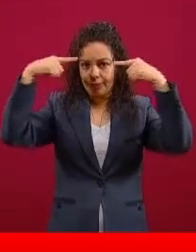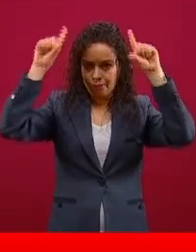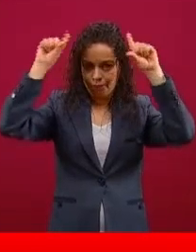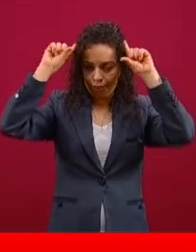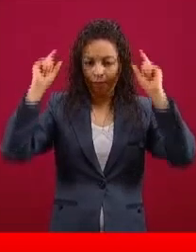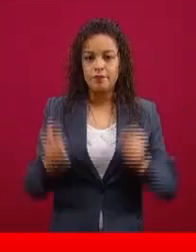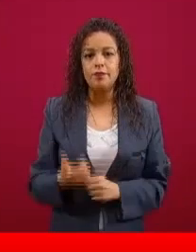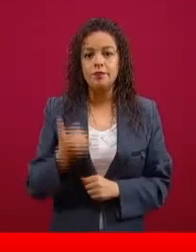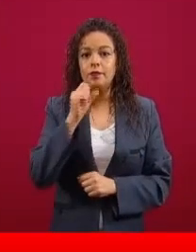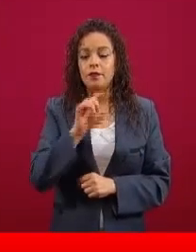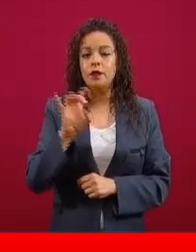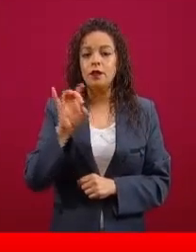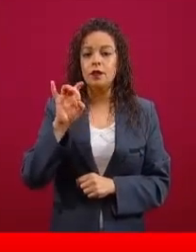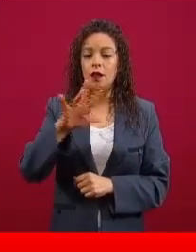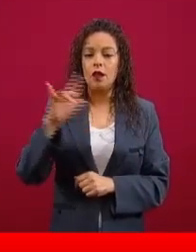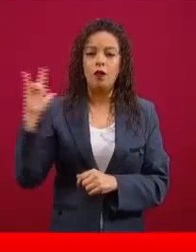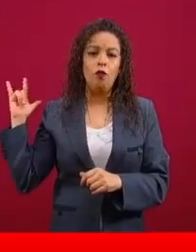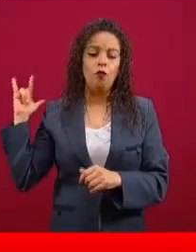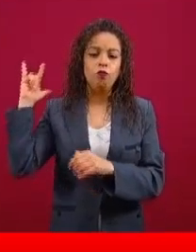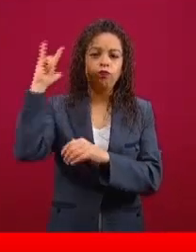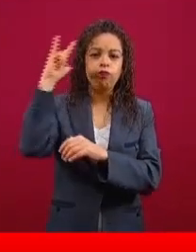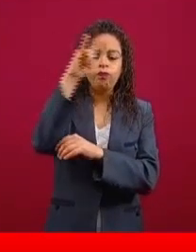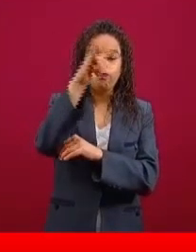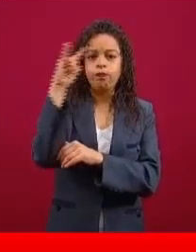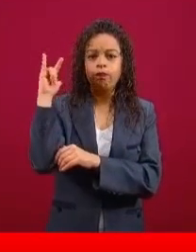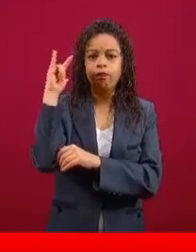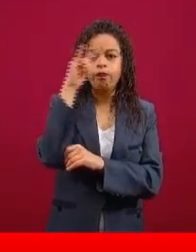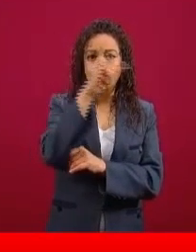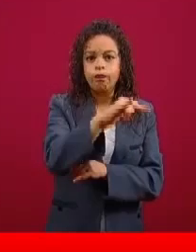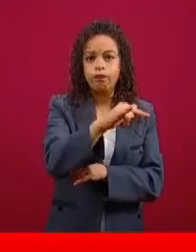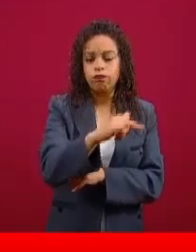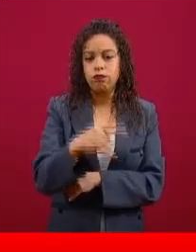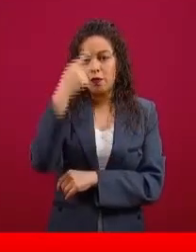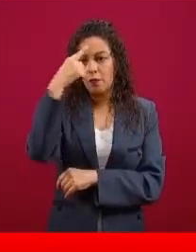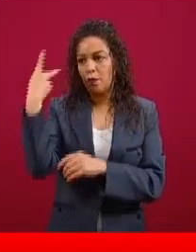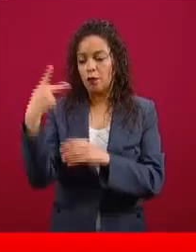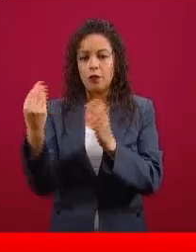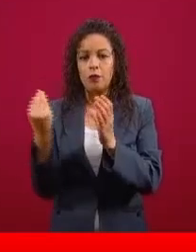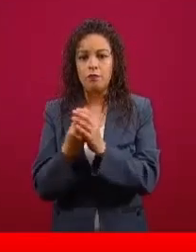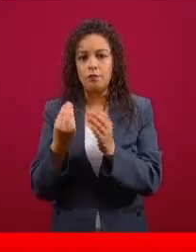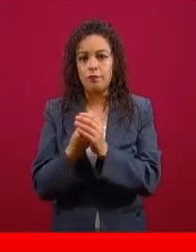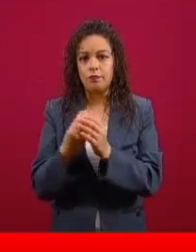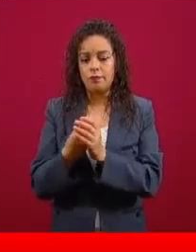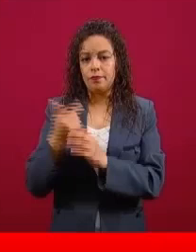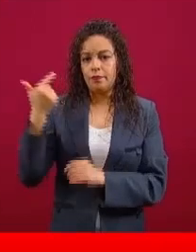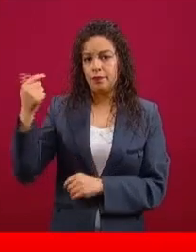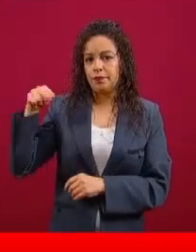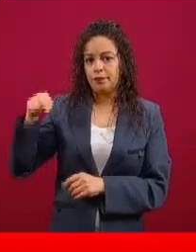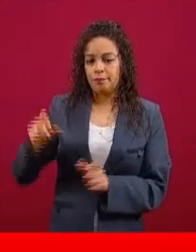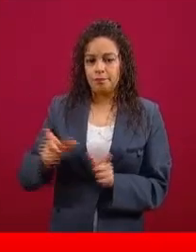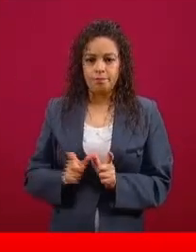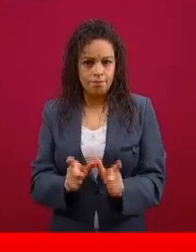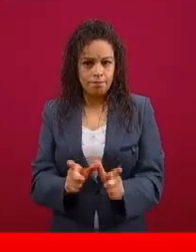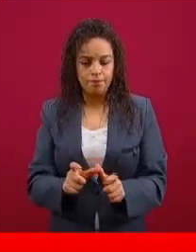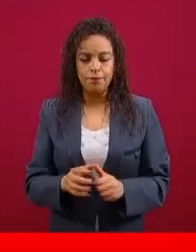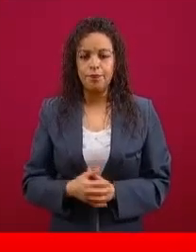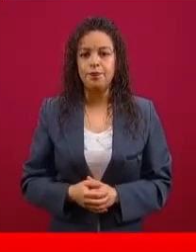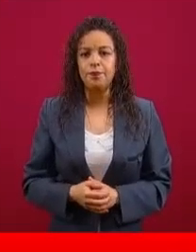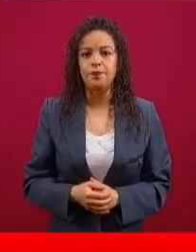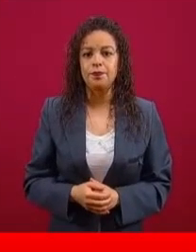también 35 aeronaves que tiene desplegada la Guardia Nacional. El total de este efectivo